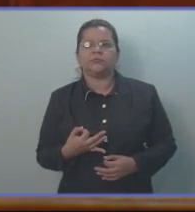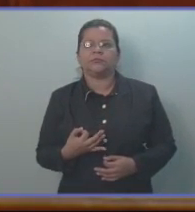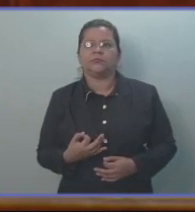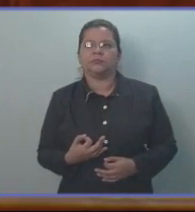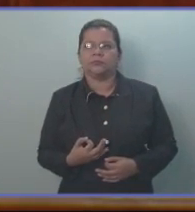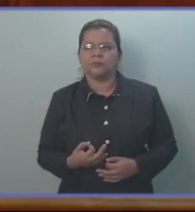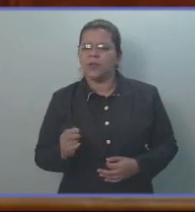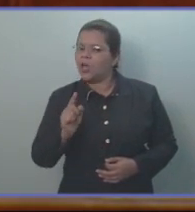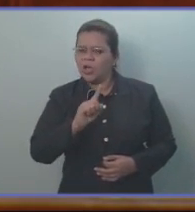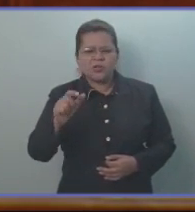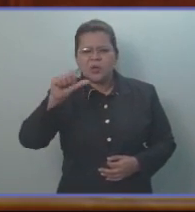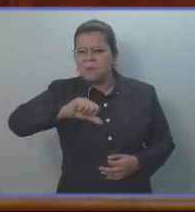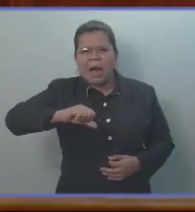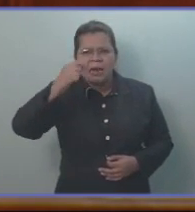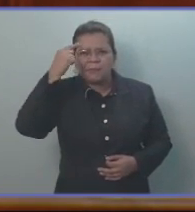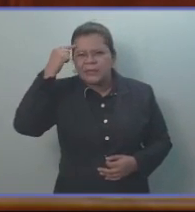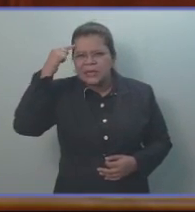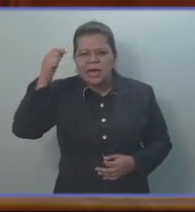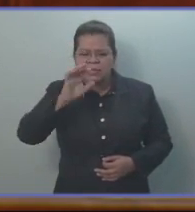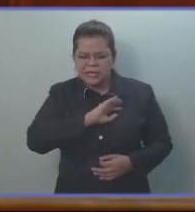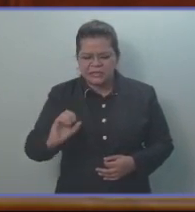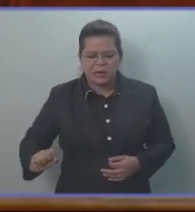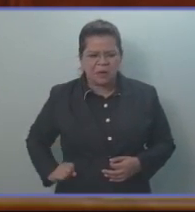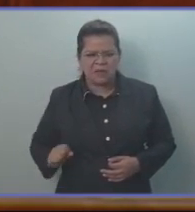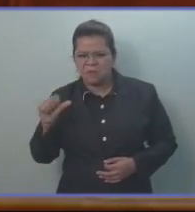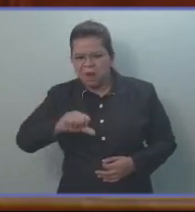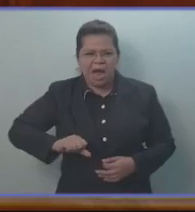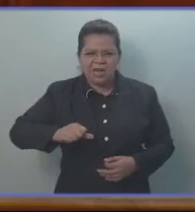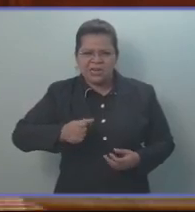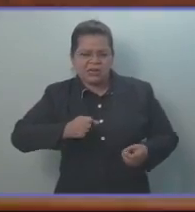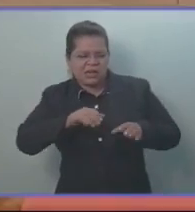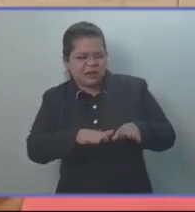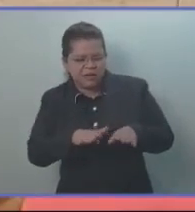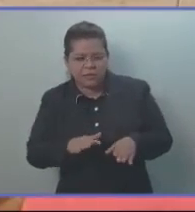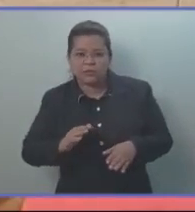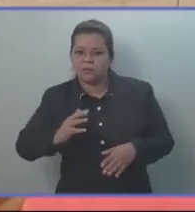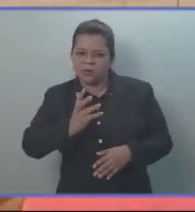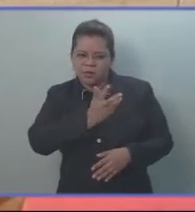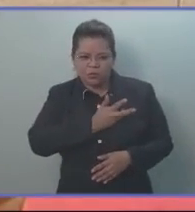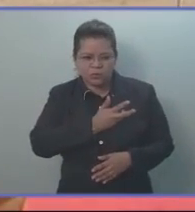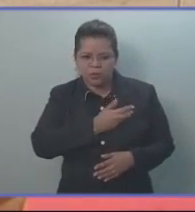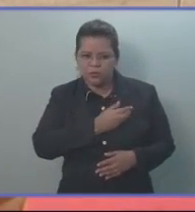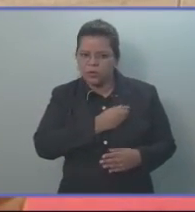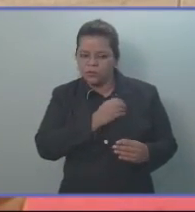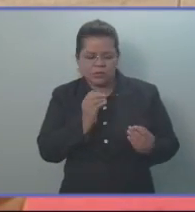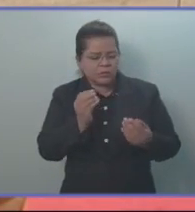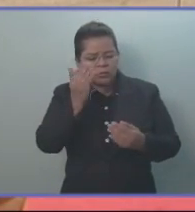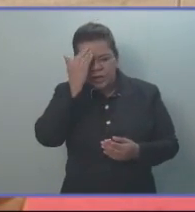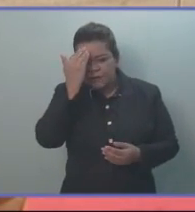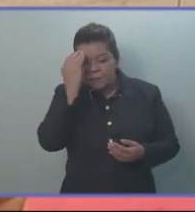No se lleve una imagen de que todos los salvadoreños somos desagradecidos, porque ni los dedos de la mano son iguales.